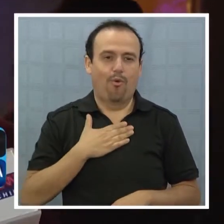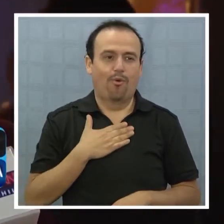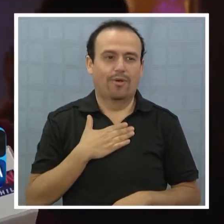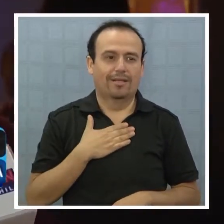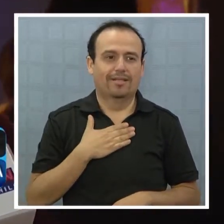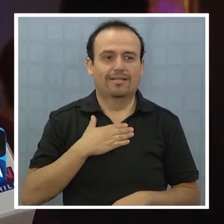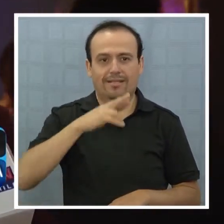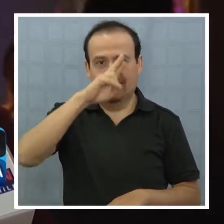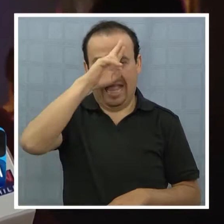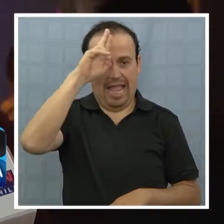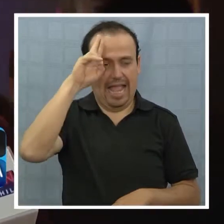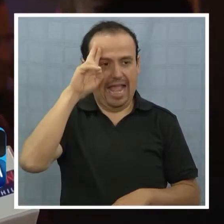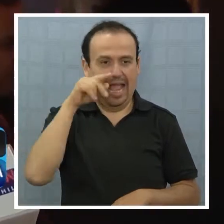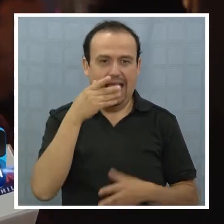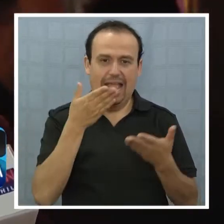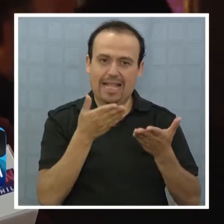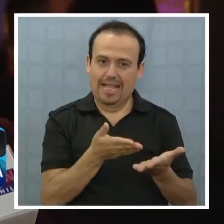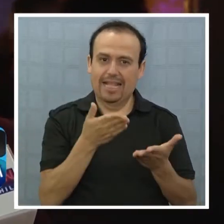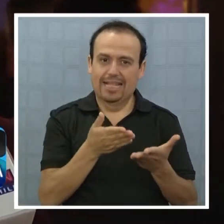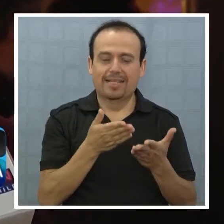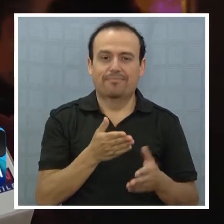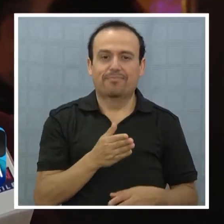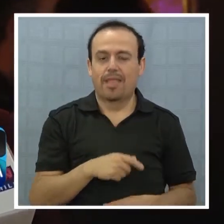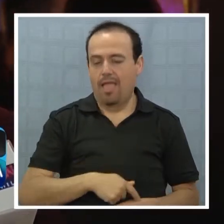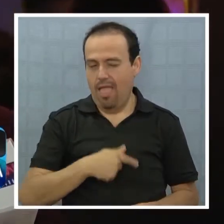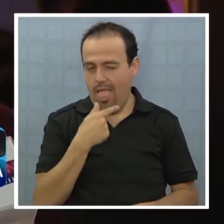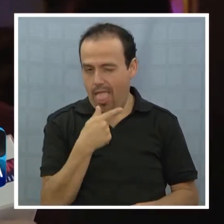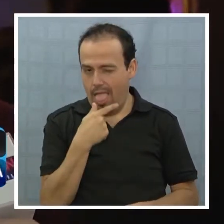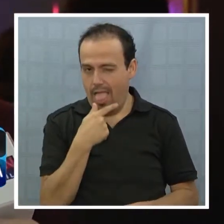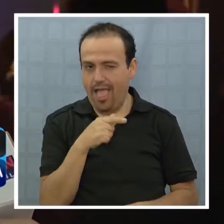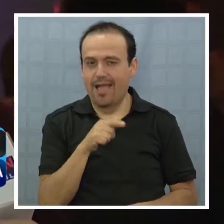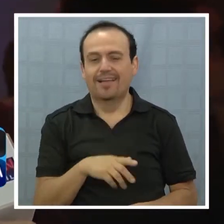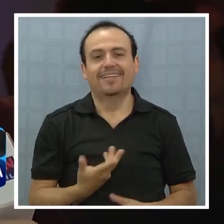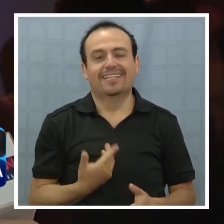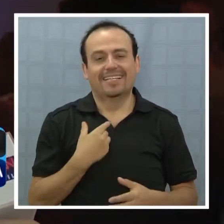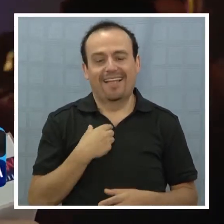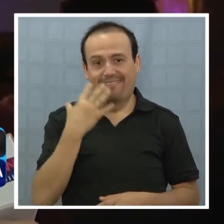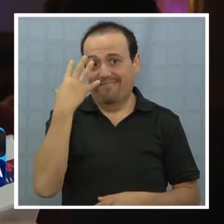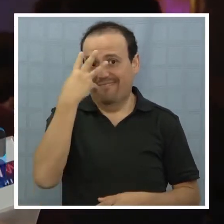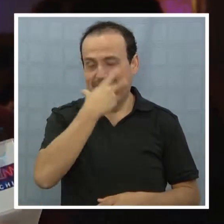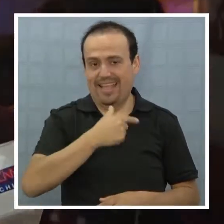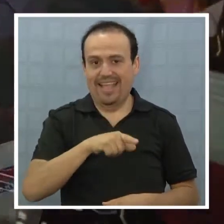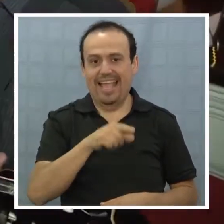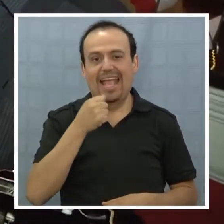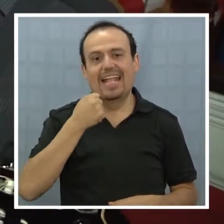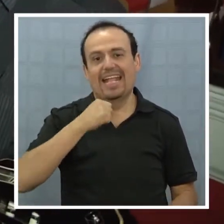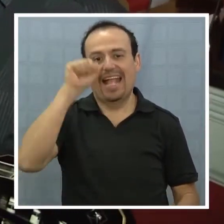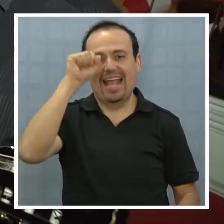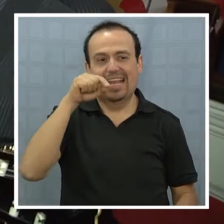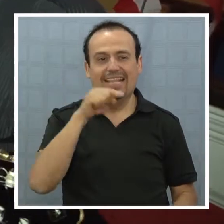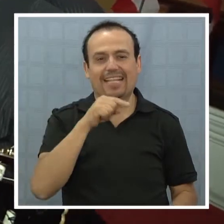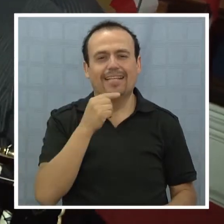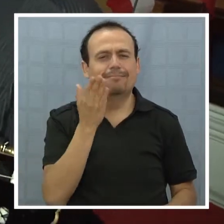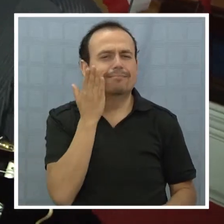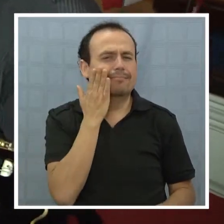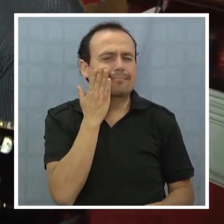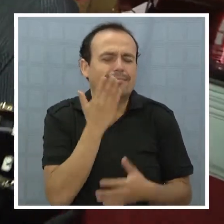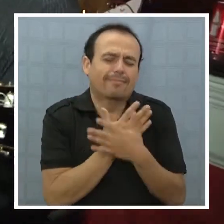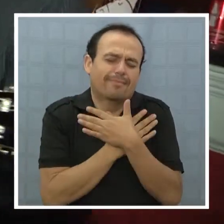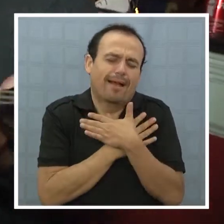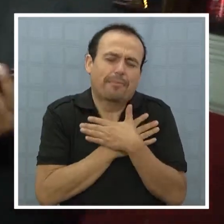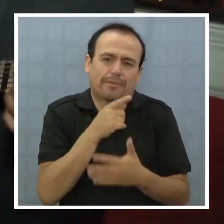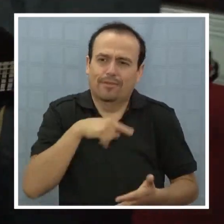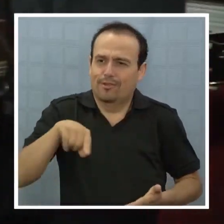la reina que tenemos también los huachacas. Entonces, para nosotros es una maravilla que ella, que es tan querida por su